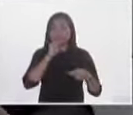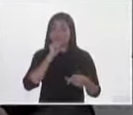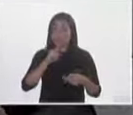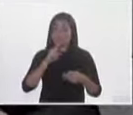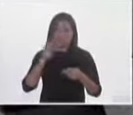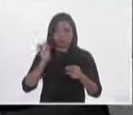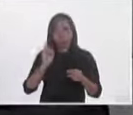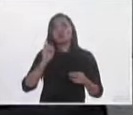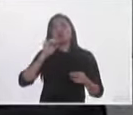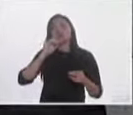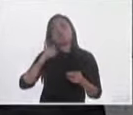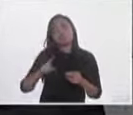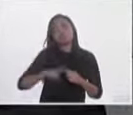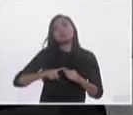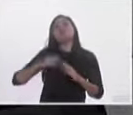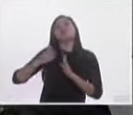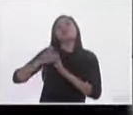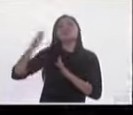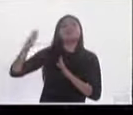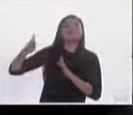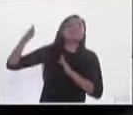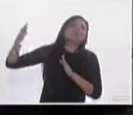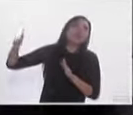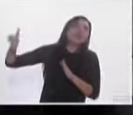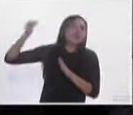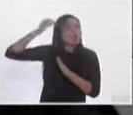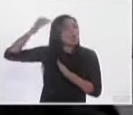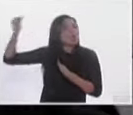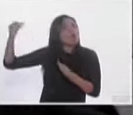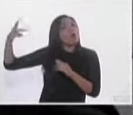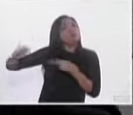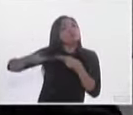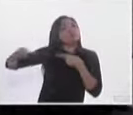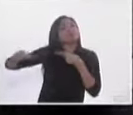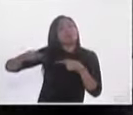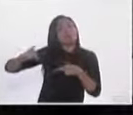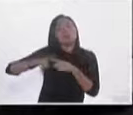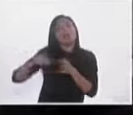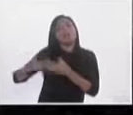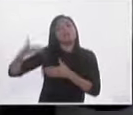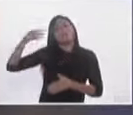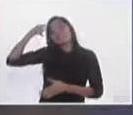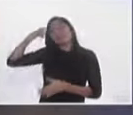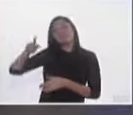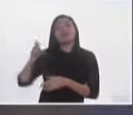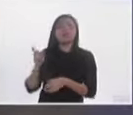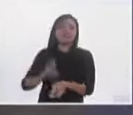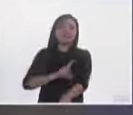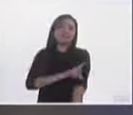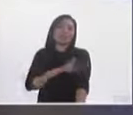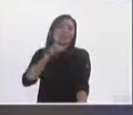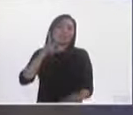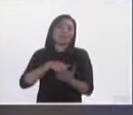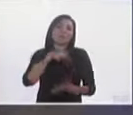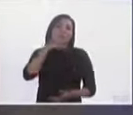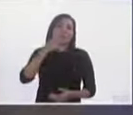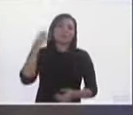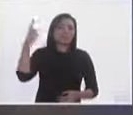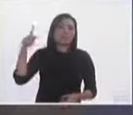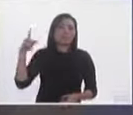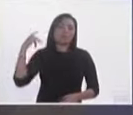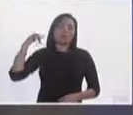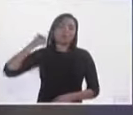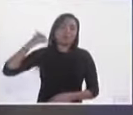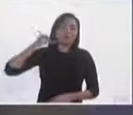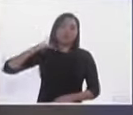políticos. Hay una resolución de la Corte Interamericana ahí y recordar que el antecedente en México lo tenemos también en 2006 en Yucatán. Ya estaban las candidaturas